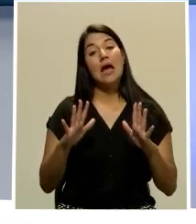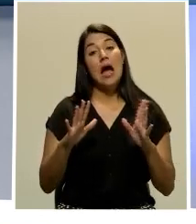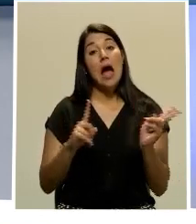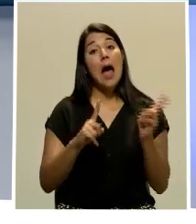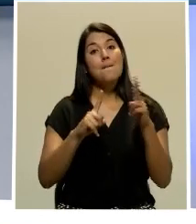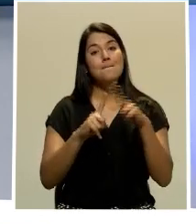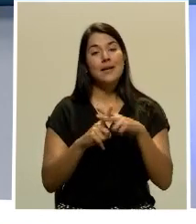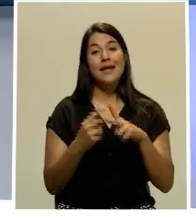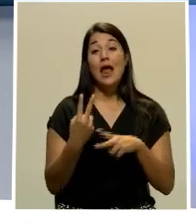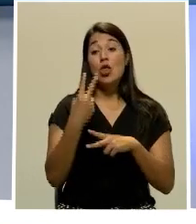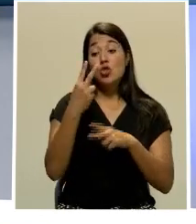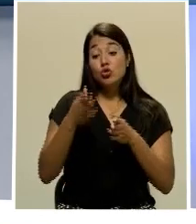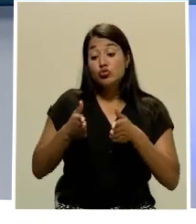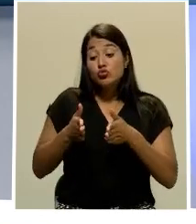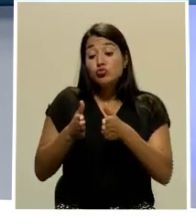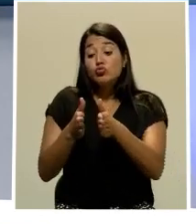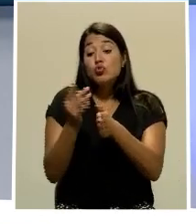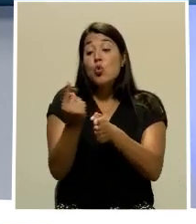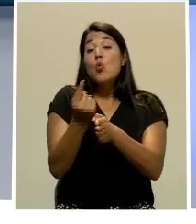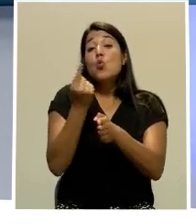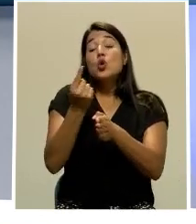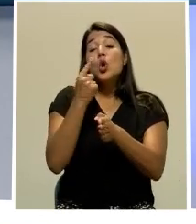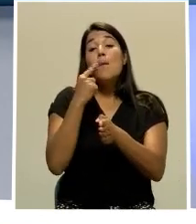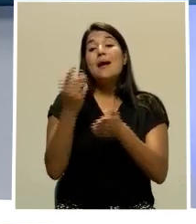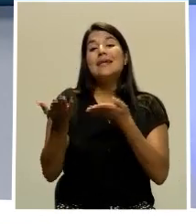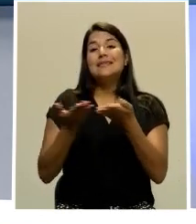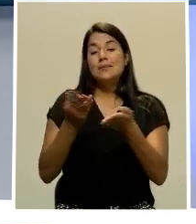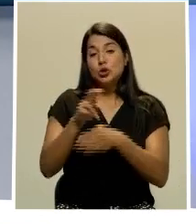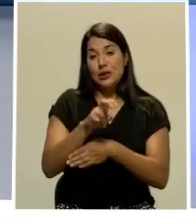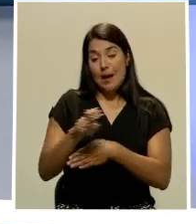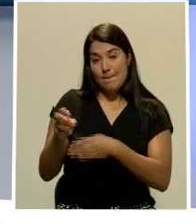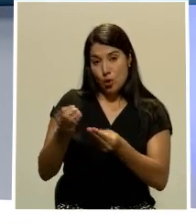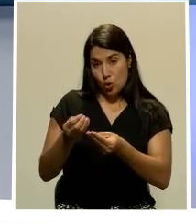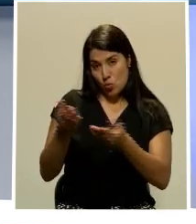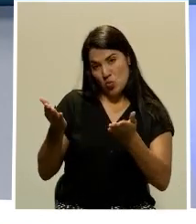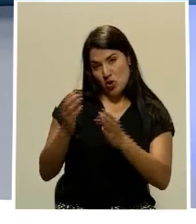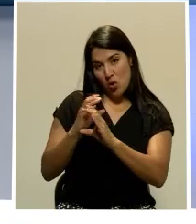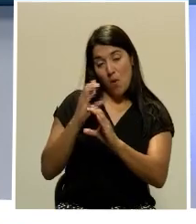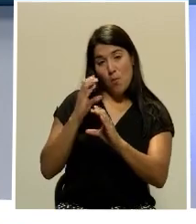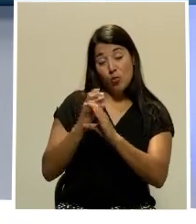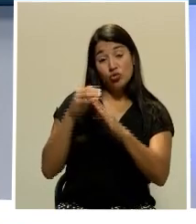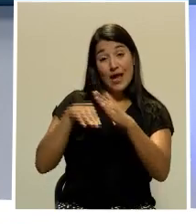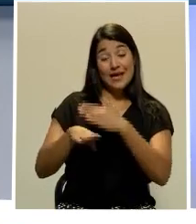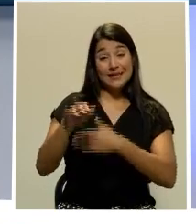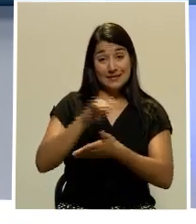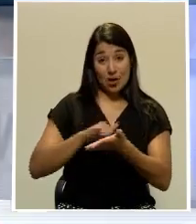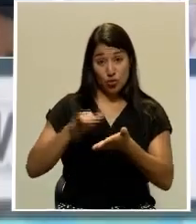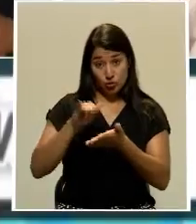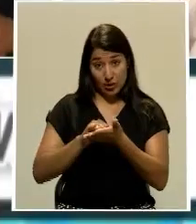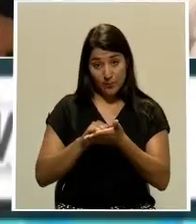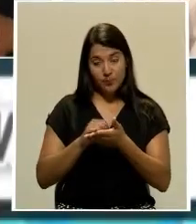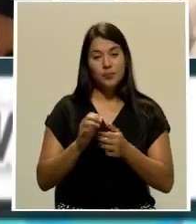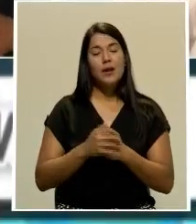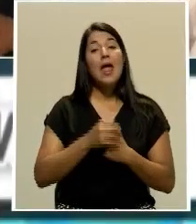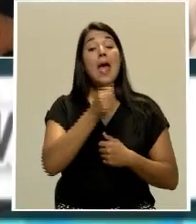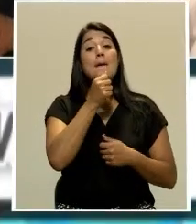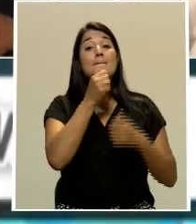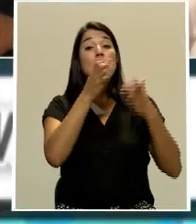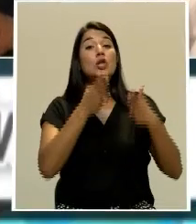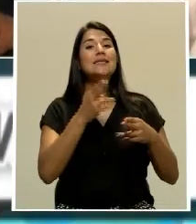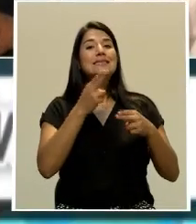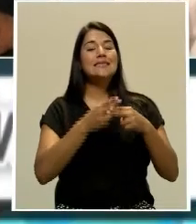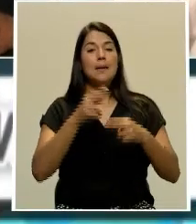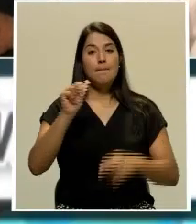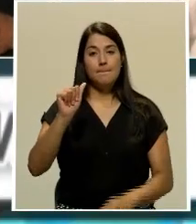nuevas vías exclusivas para el servicio de transporte público en el área metropolitana. El periodista